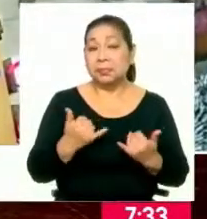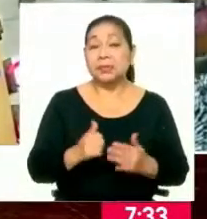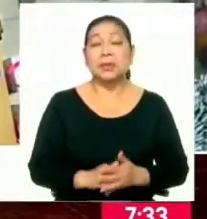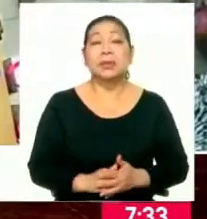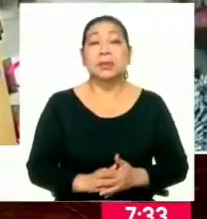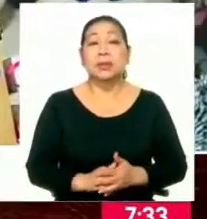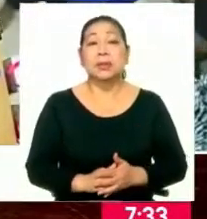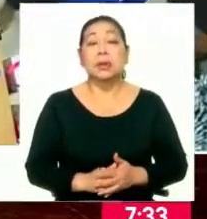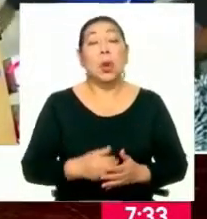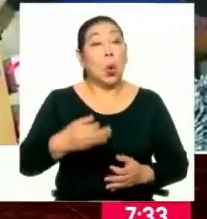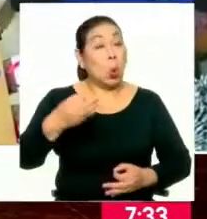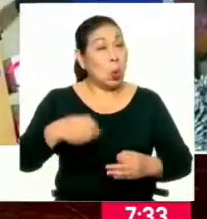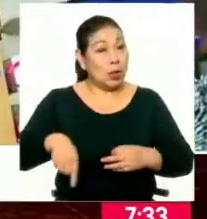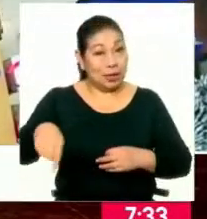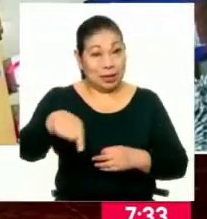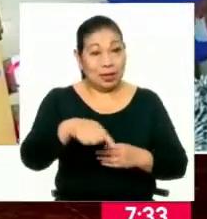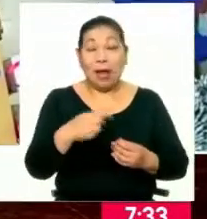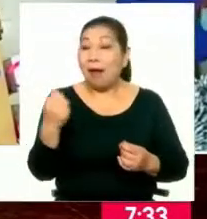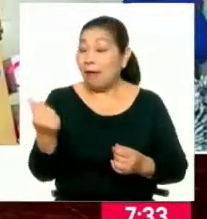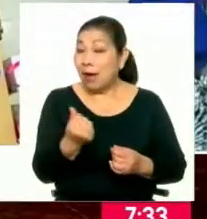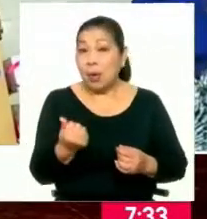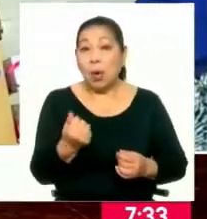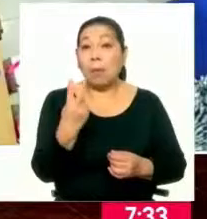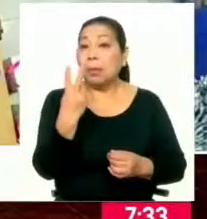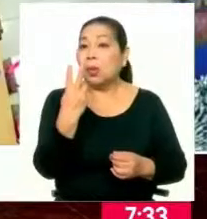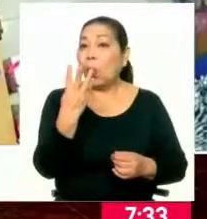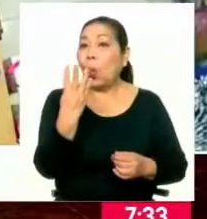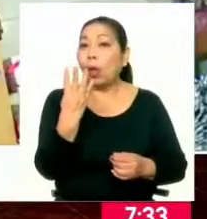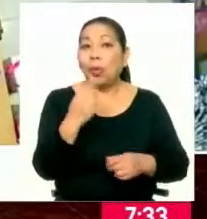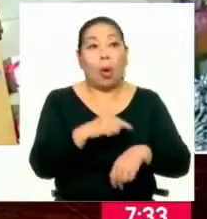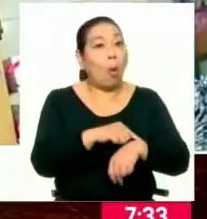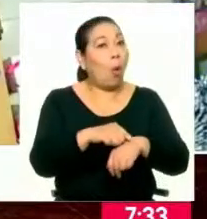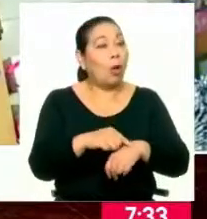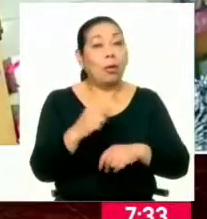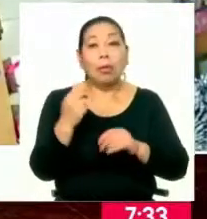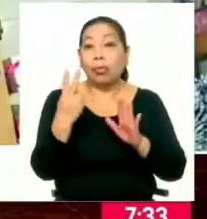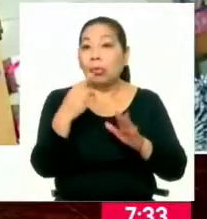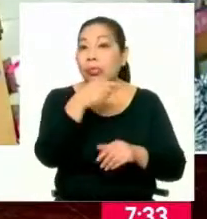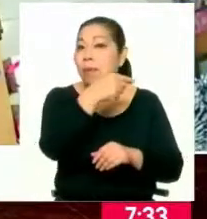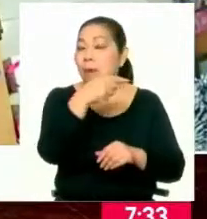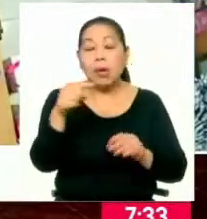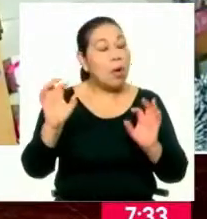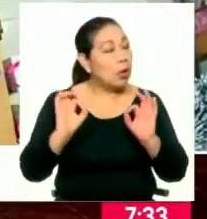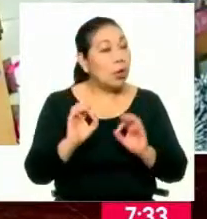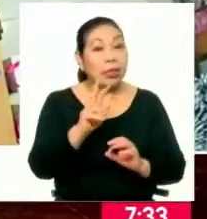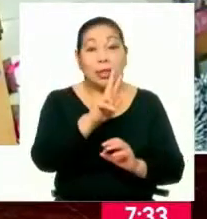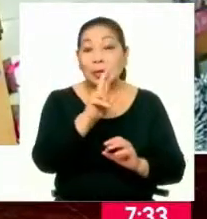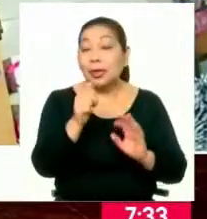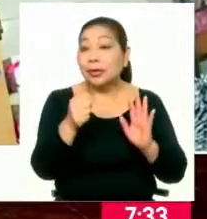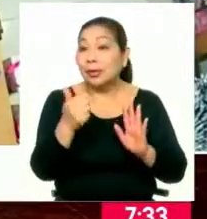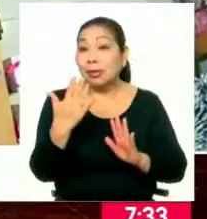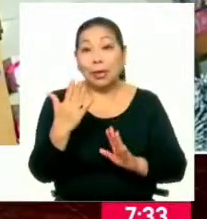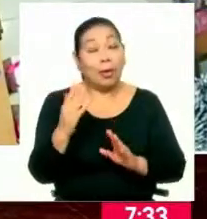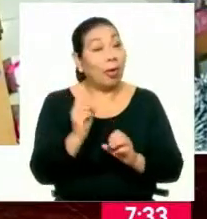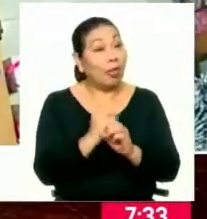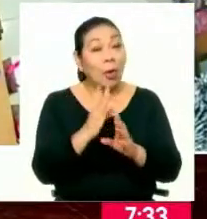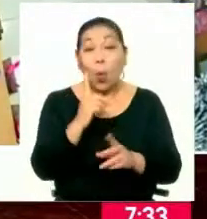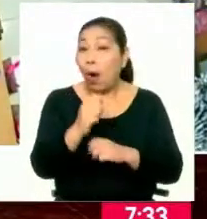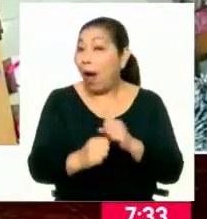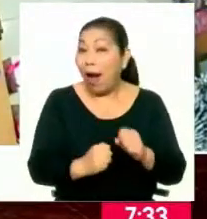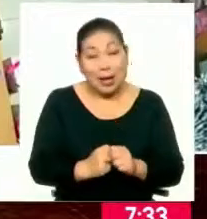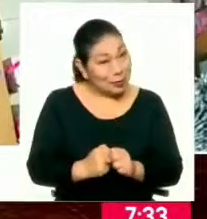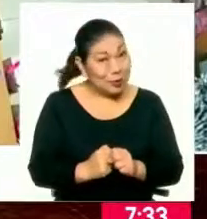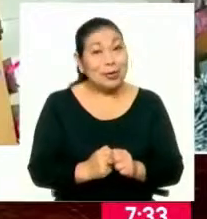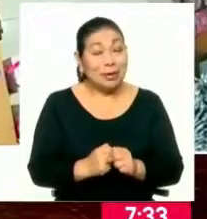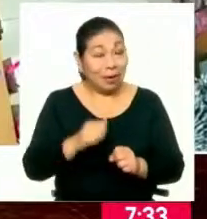Fíjense, los juzgados de flagrancia funcionan las 24 horas, los 7 días de la semana, los 365 días del año.